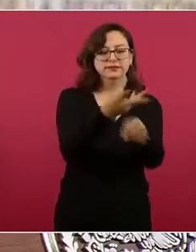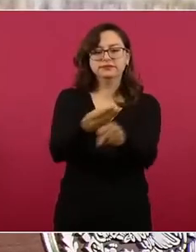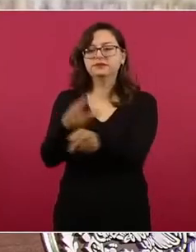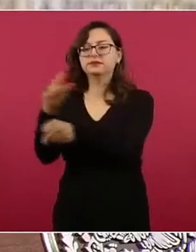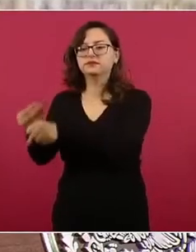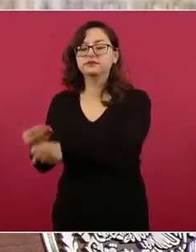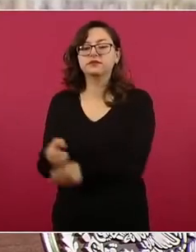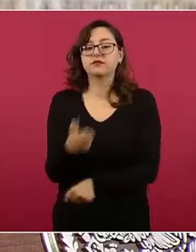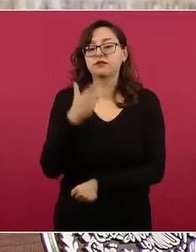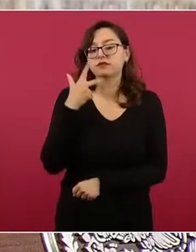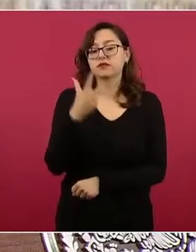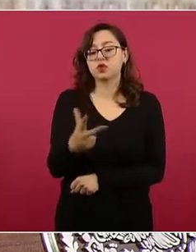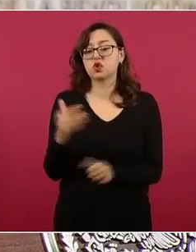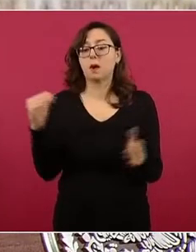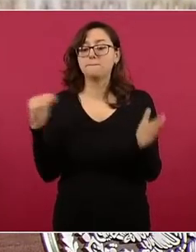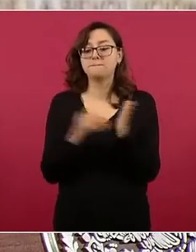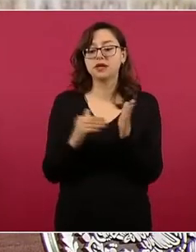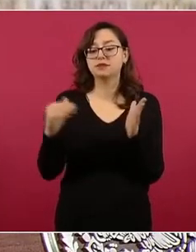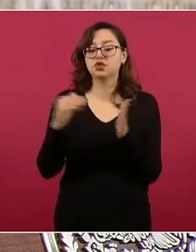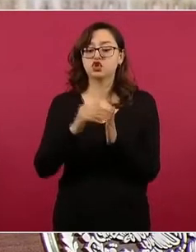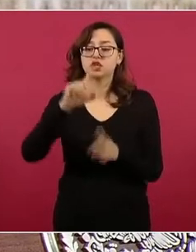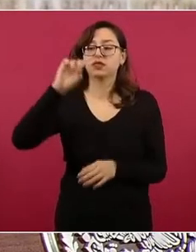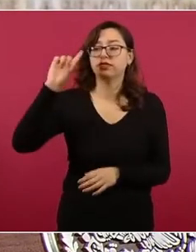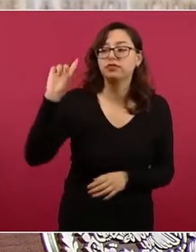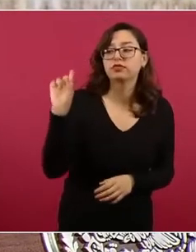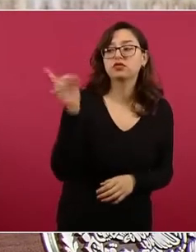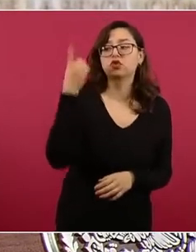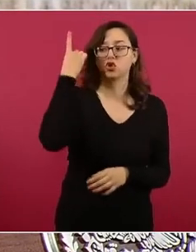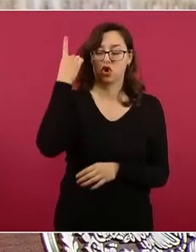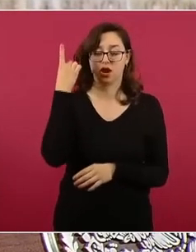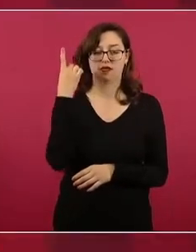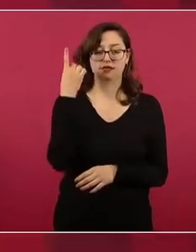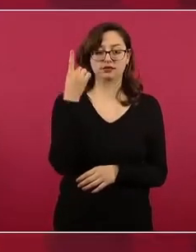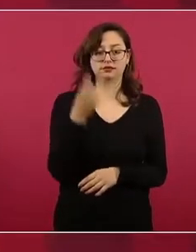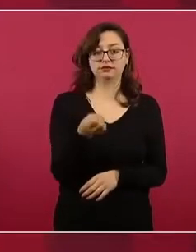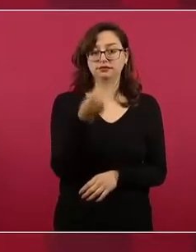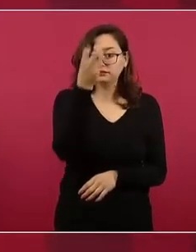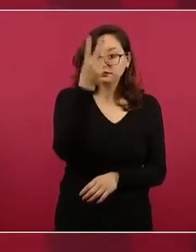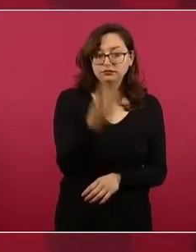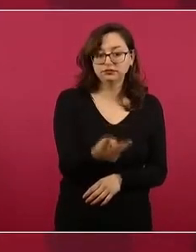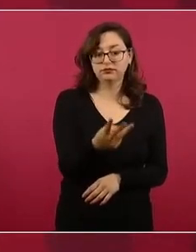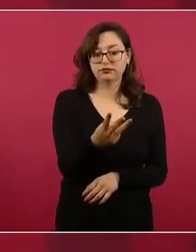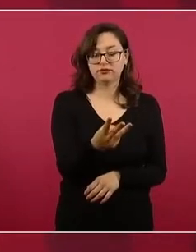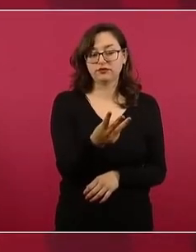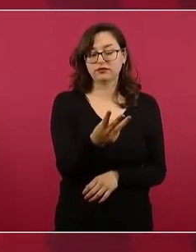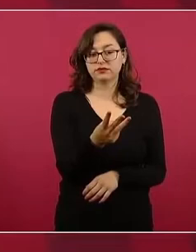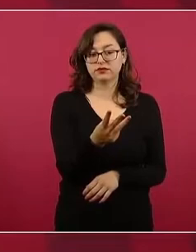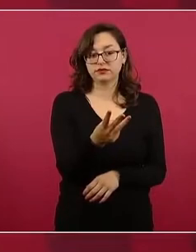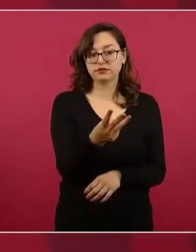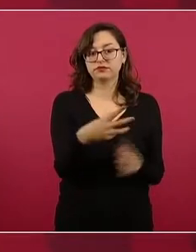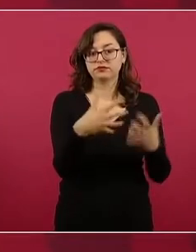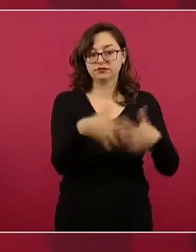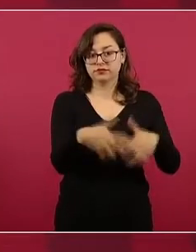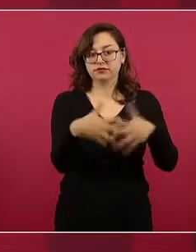millones de dólares a la reconfiguración de tres de las seis refinerías.